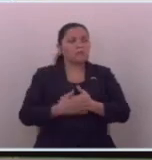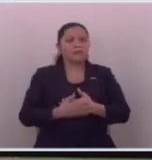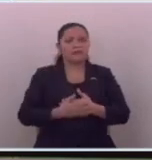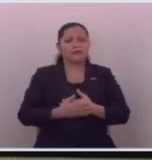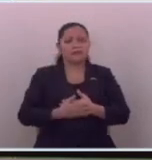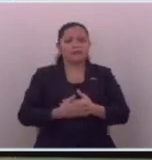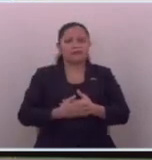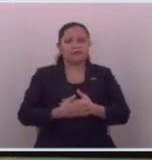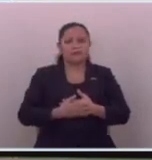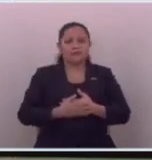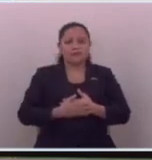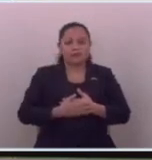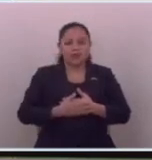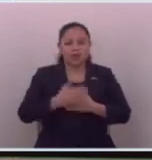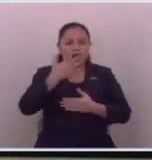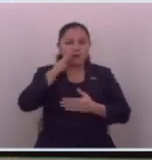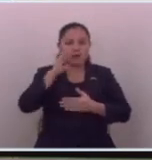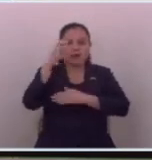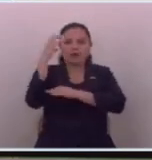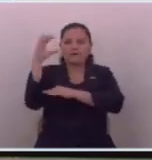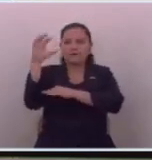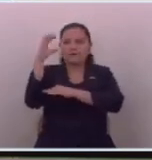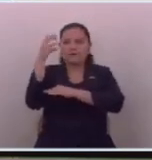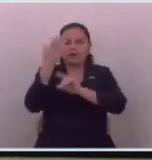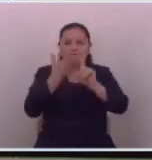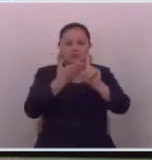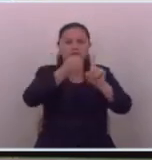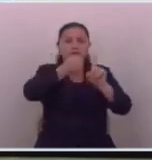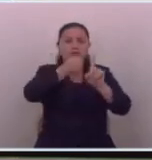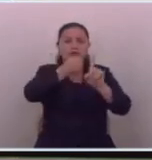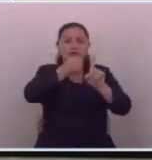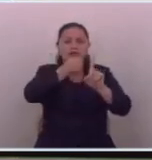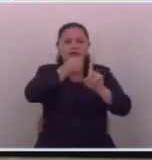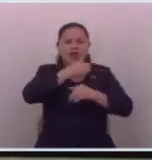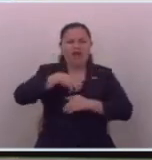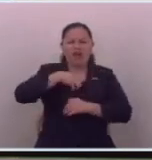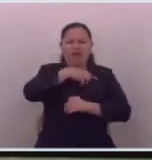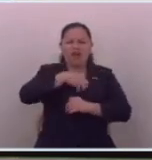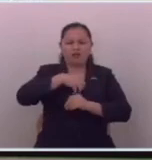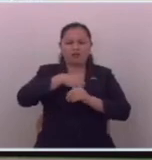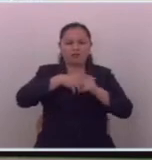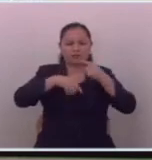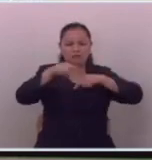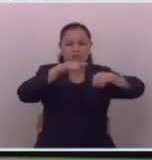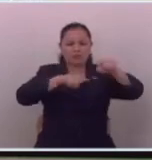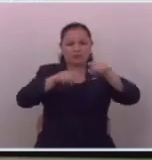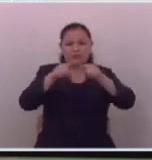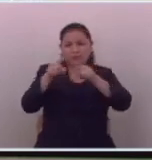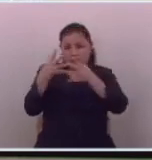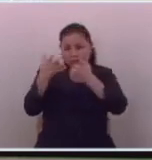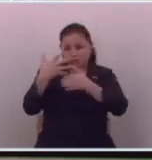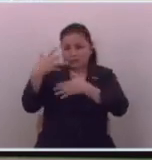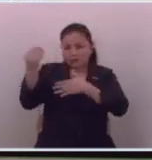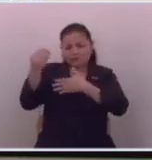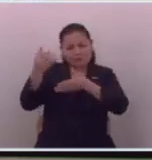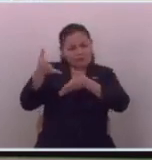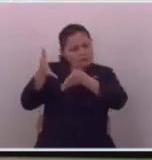que molesten a los muchachitos del faro les indigna se lo voy a repetir si se quieren ir váyanse